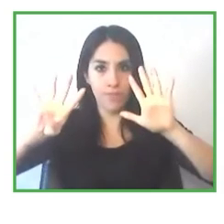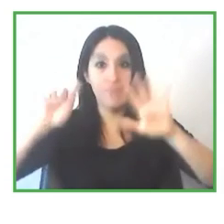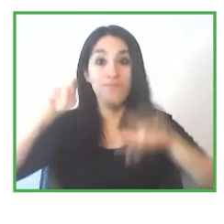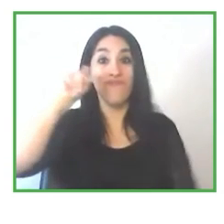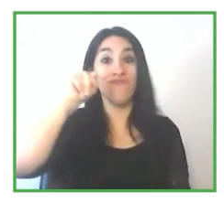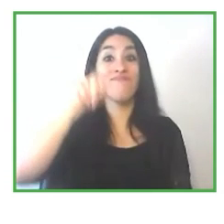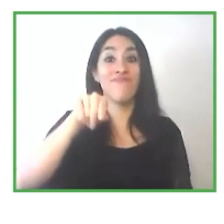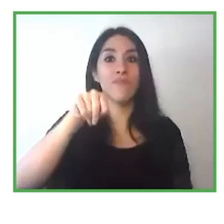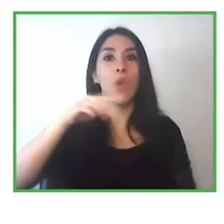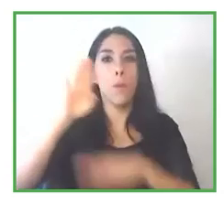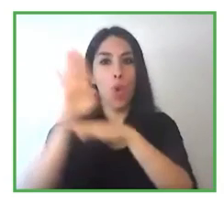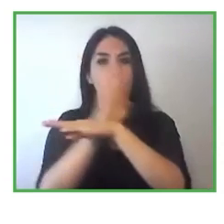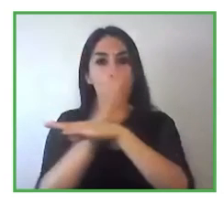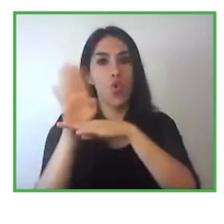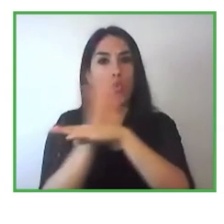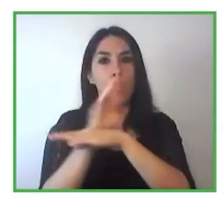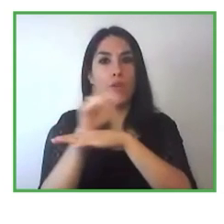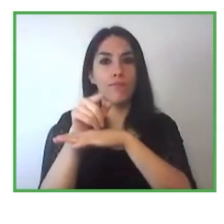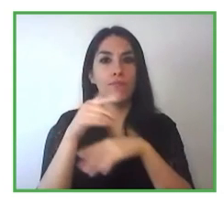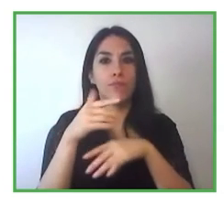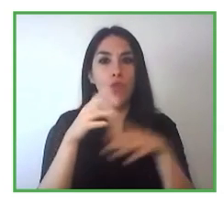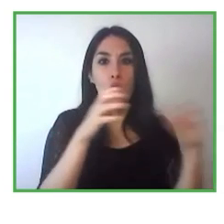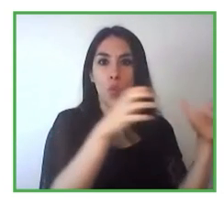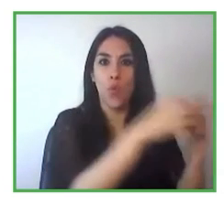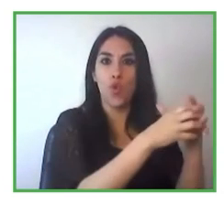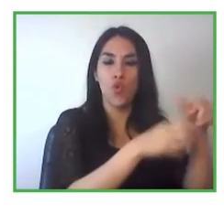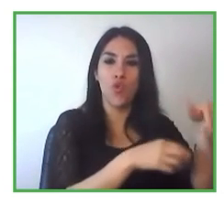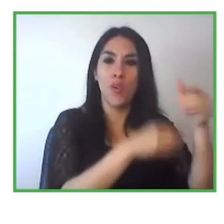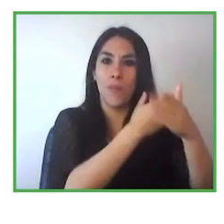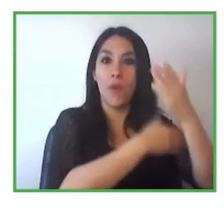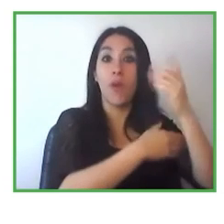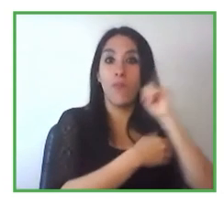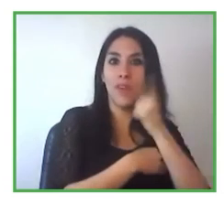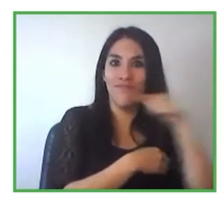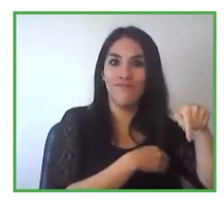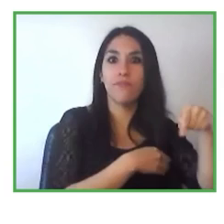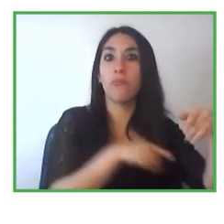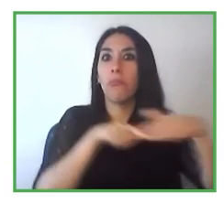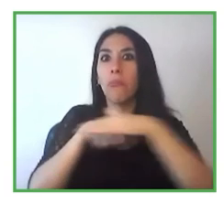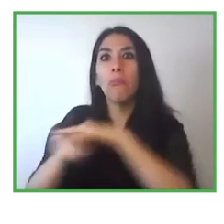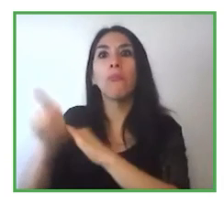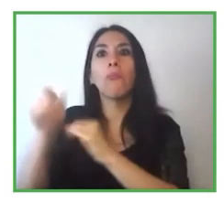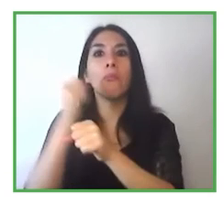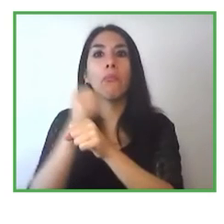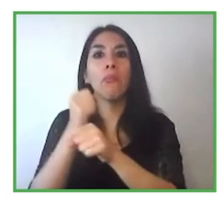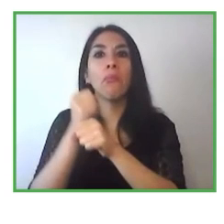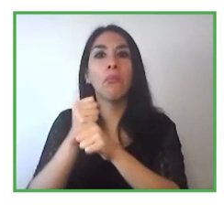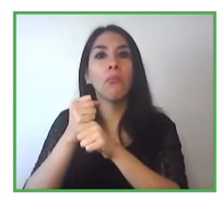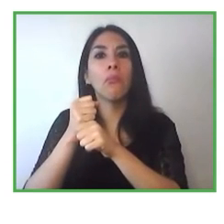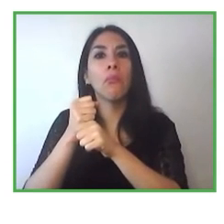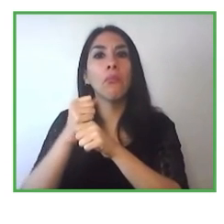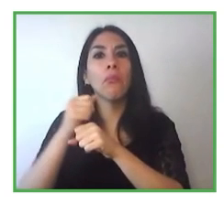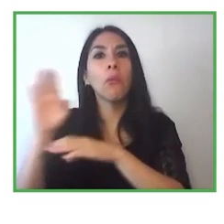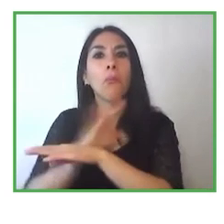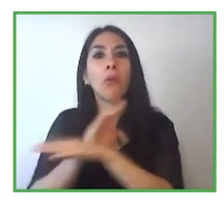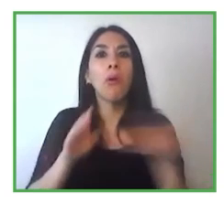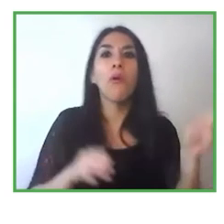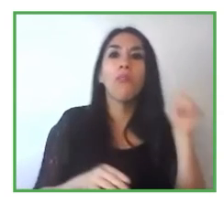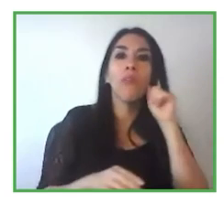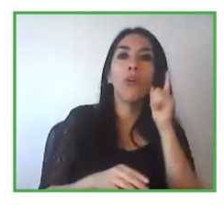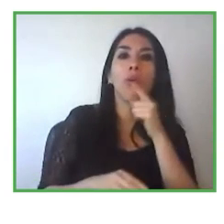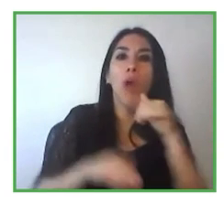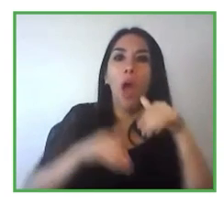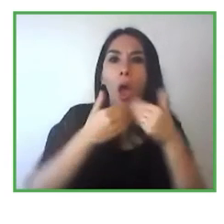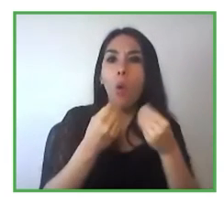de personas sordas que ingresaron a una empresa como operarios industriales el